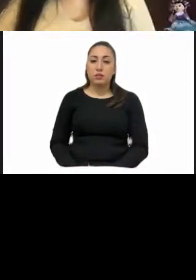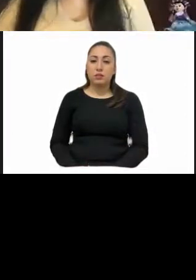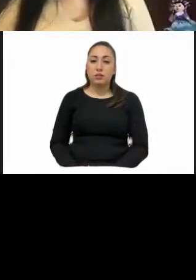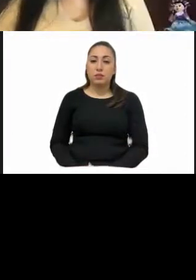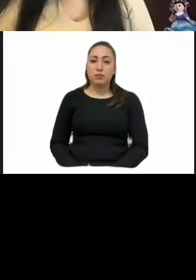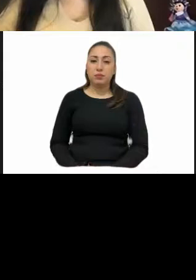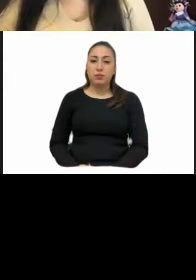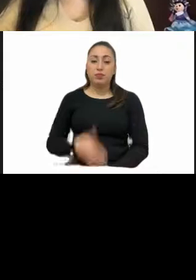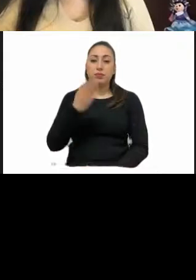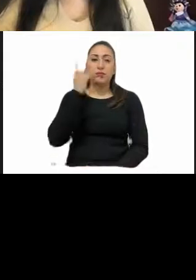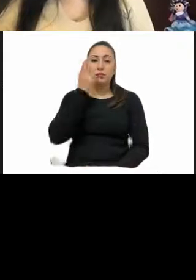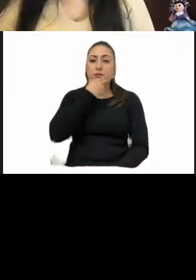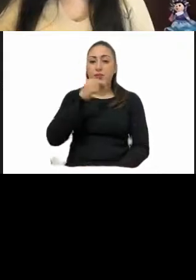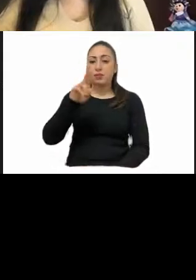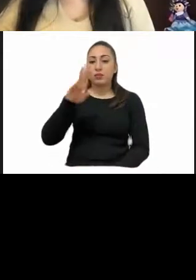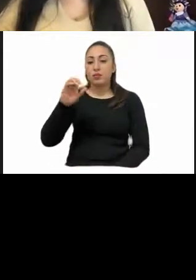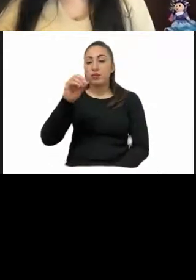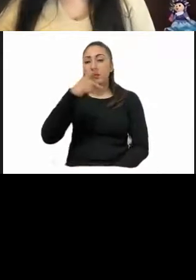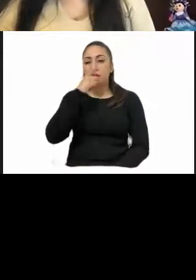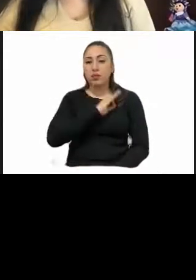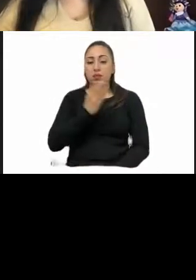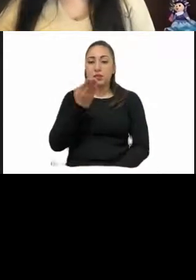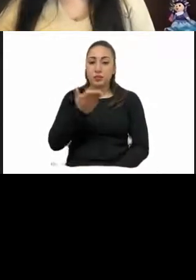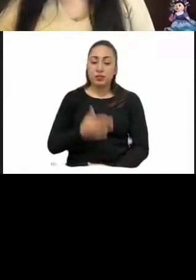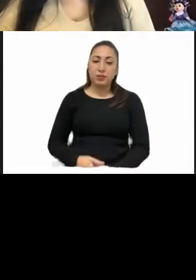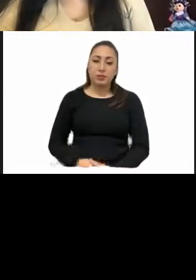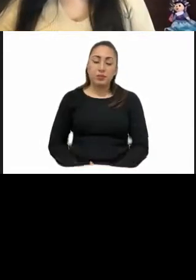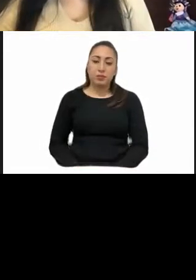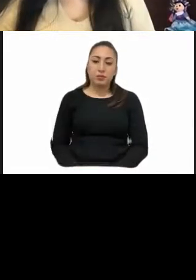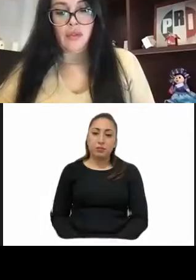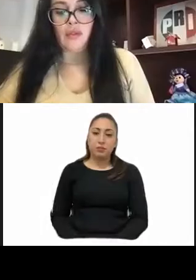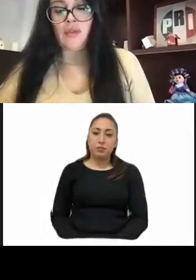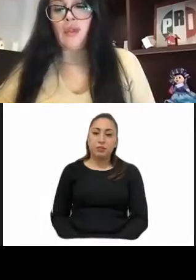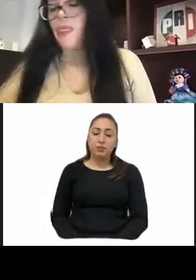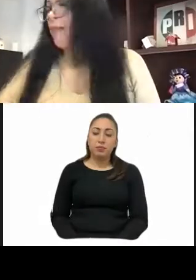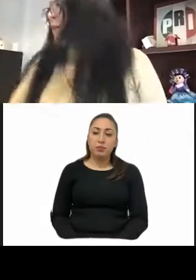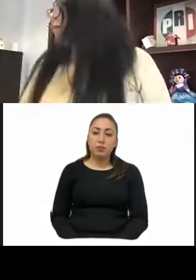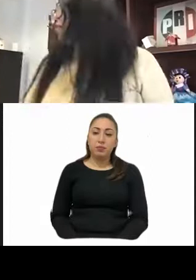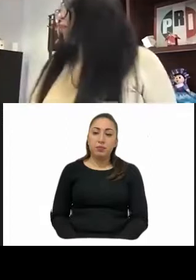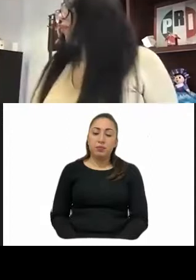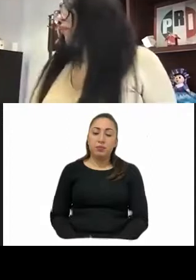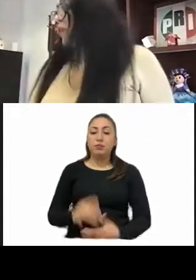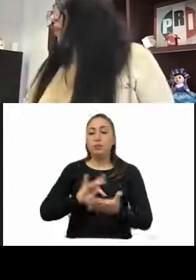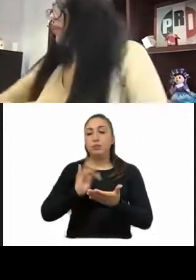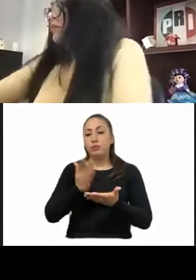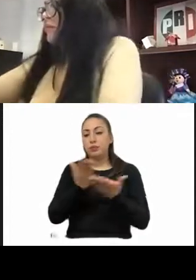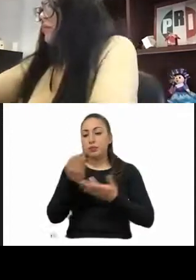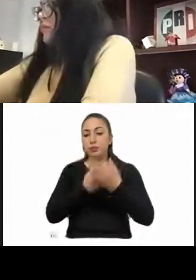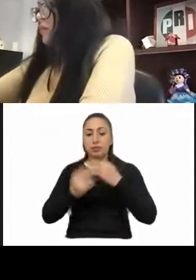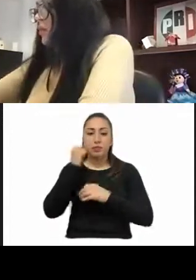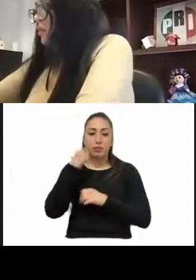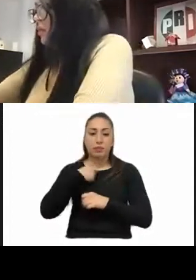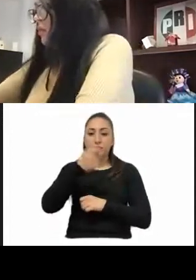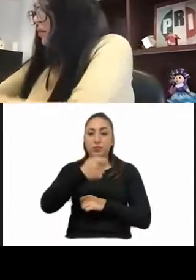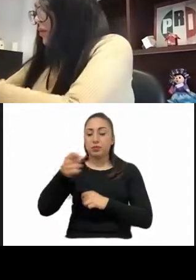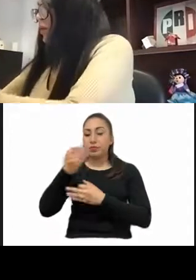Diputado Rubio, le damos la palabra, adelante, por favor. Sí, muchas gracias, diputadas, diputados. Saludo a todos quienes